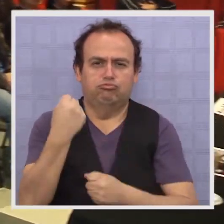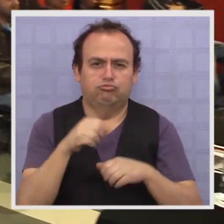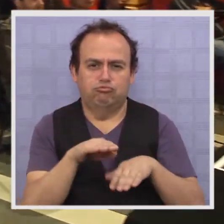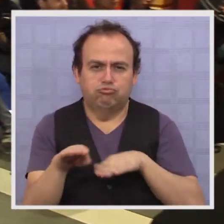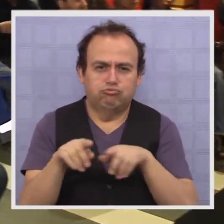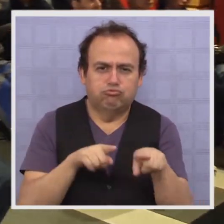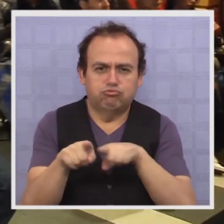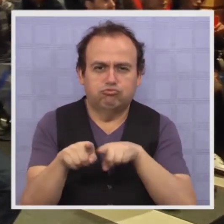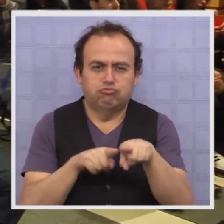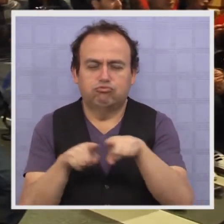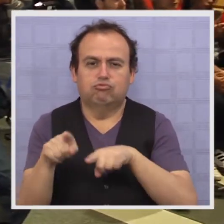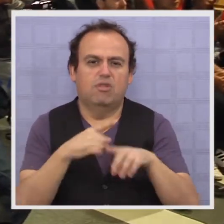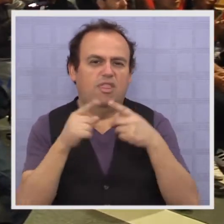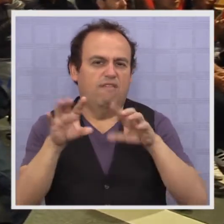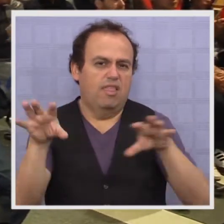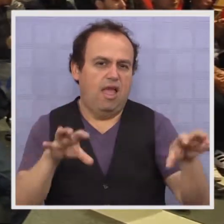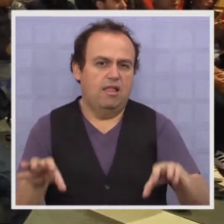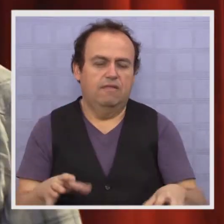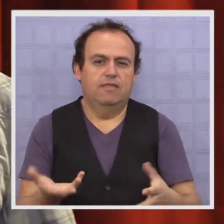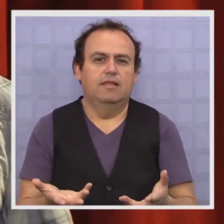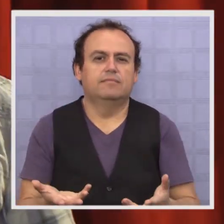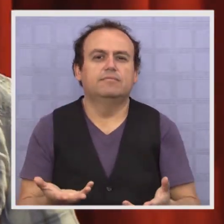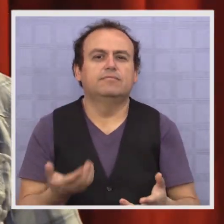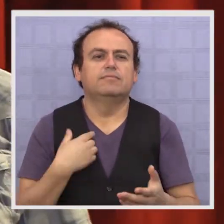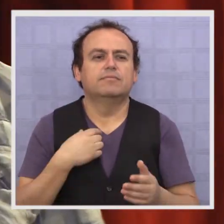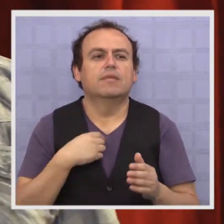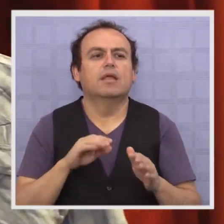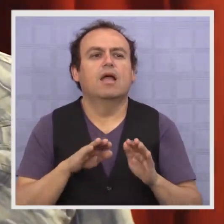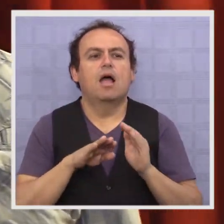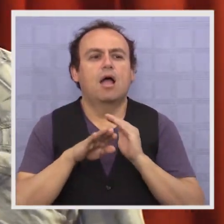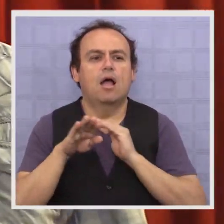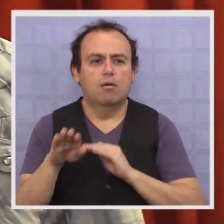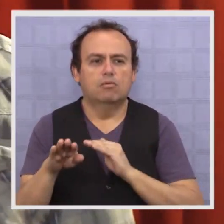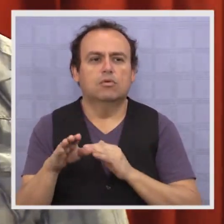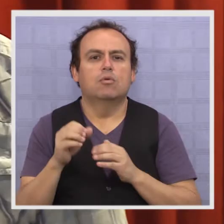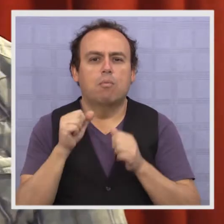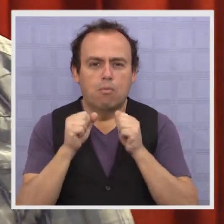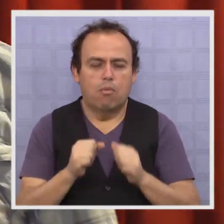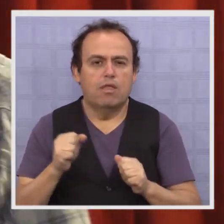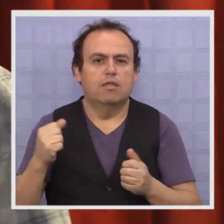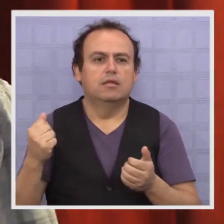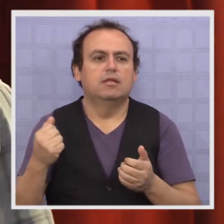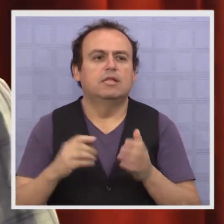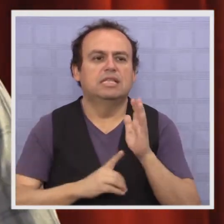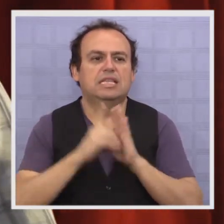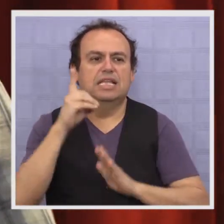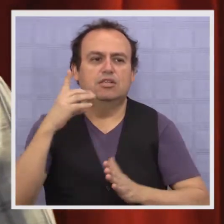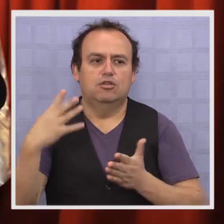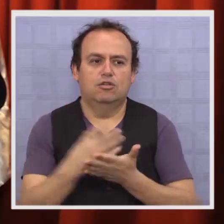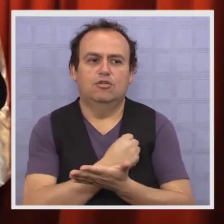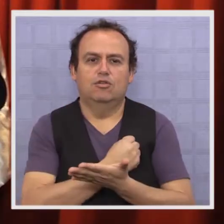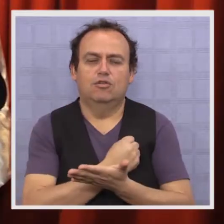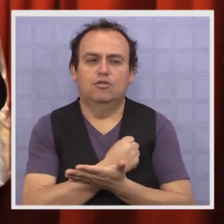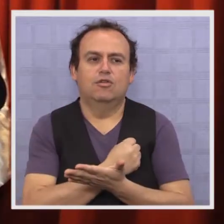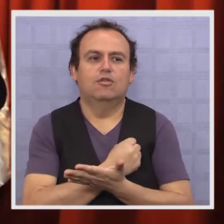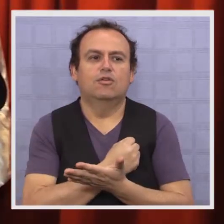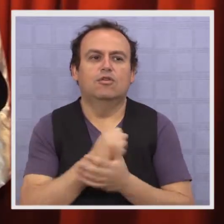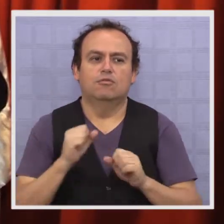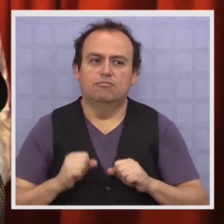actividades. Nos hemos estado apoyando para que logre un desarrollo, digamos, y se potencia.